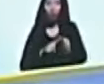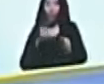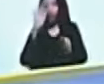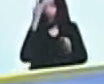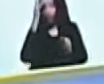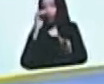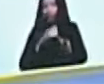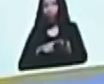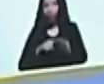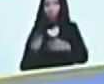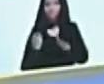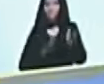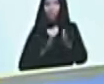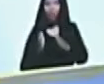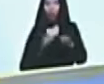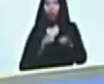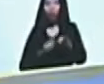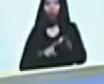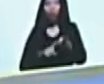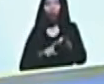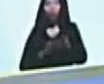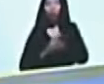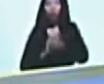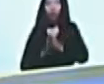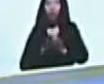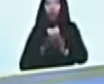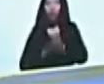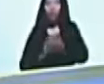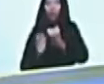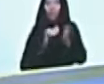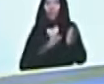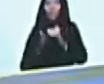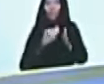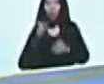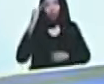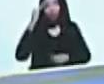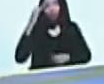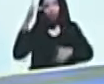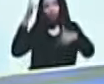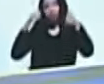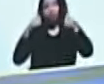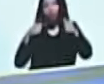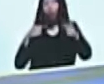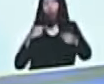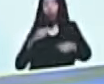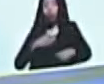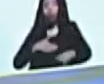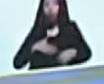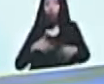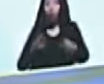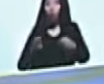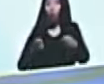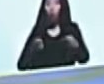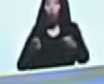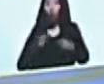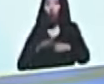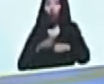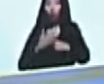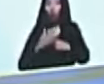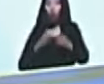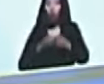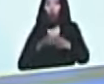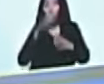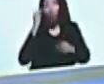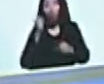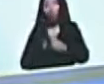febrero, marzo, ya en marzo el comandante Chávez logró controlar la situación, la clase obrera